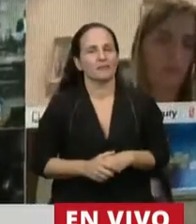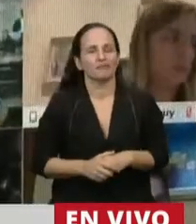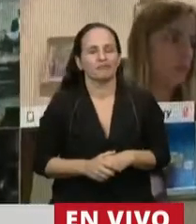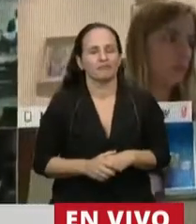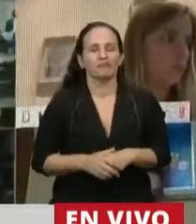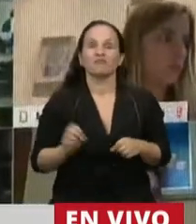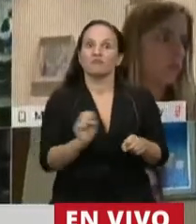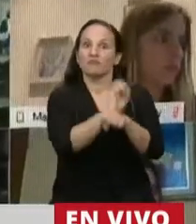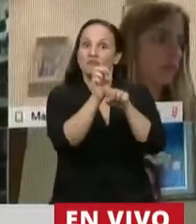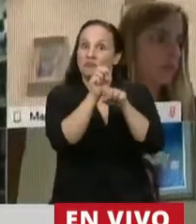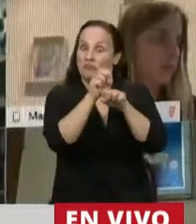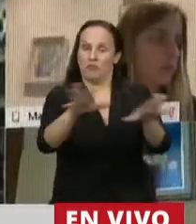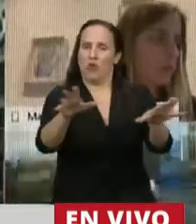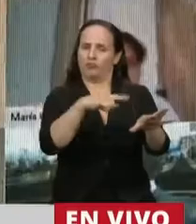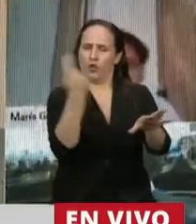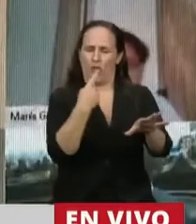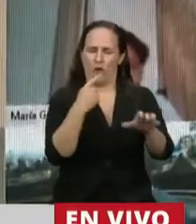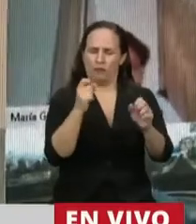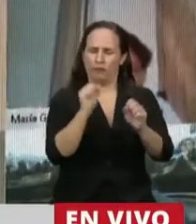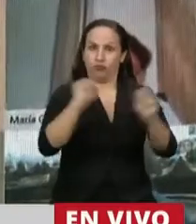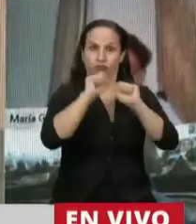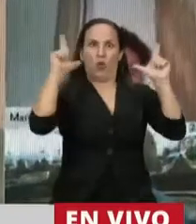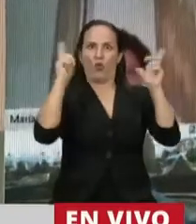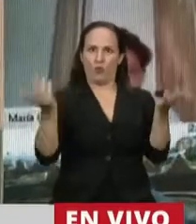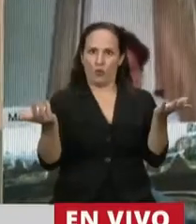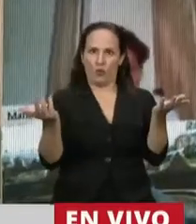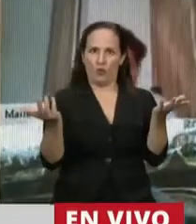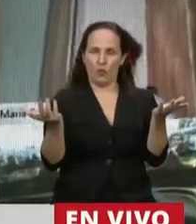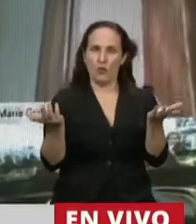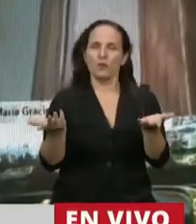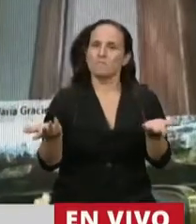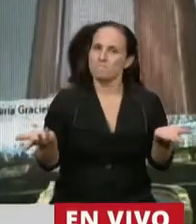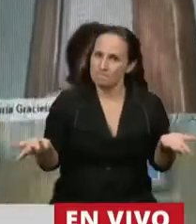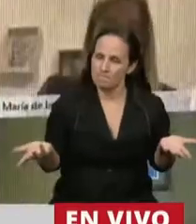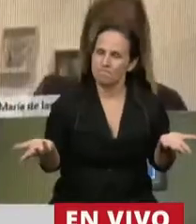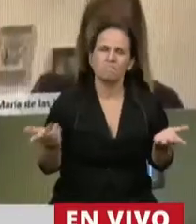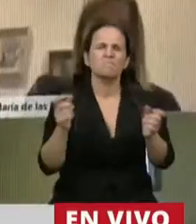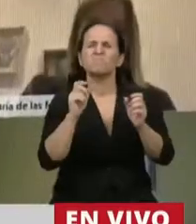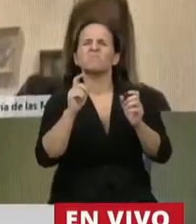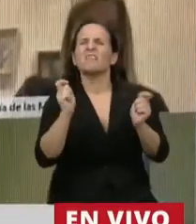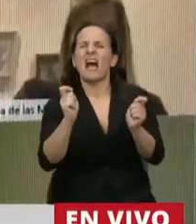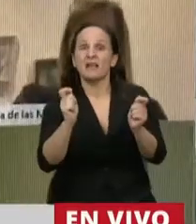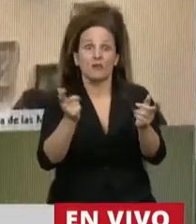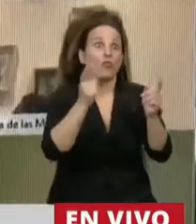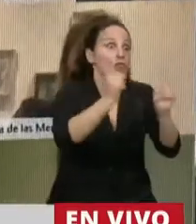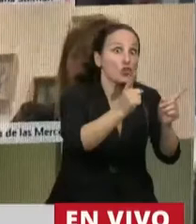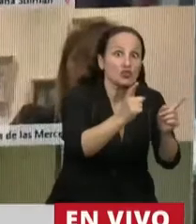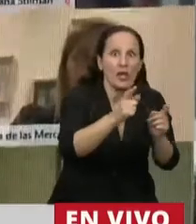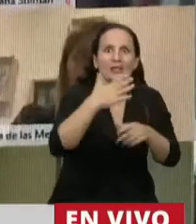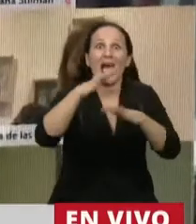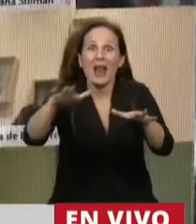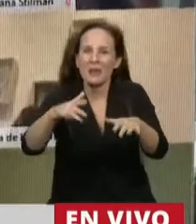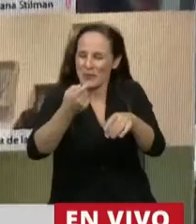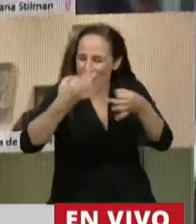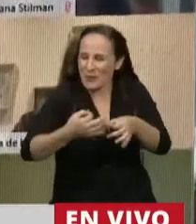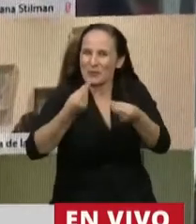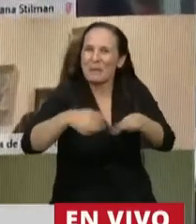sorprendió a todos, y a todos también fue a los docentes, alumnos, que apenas habían